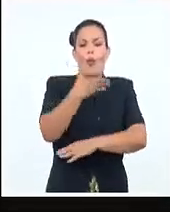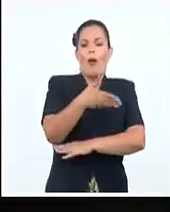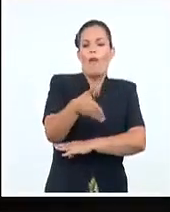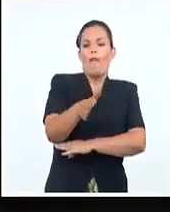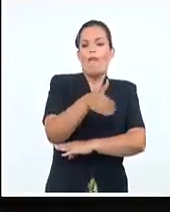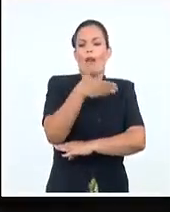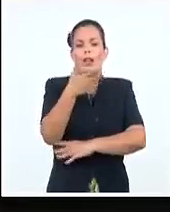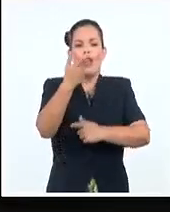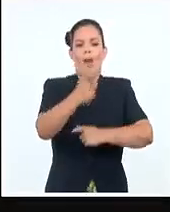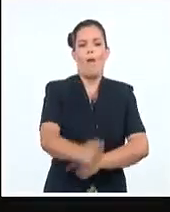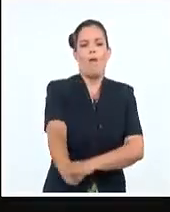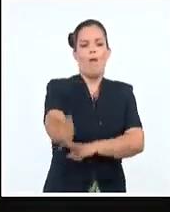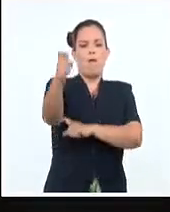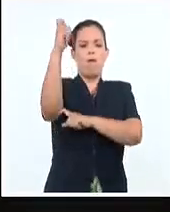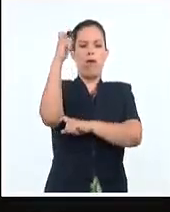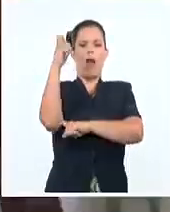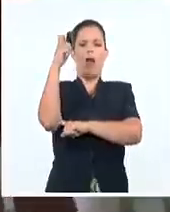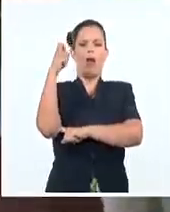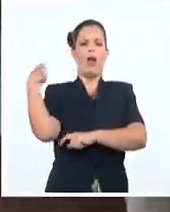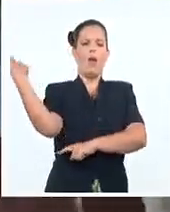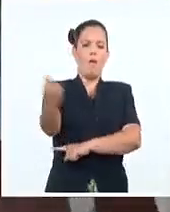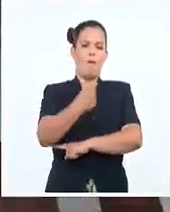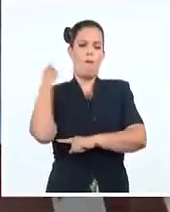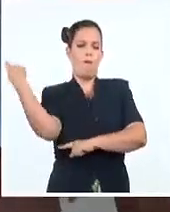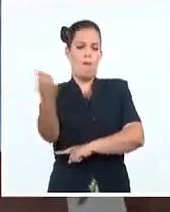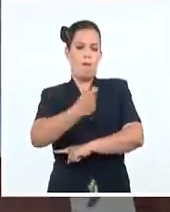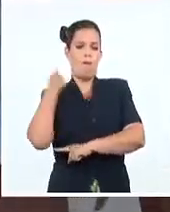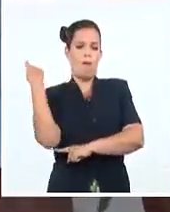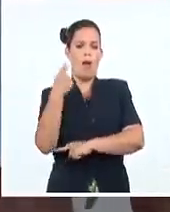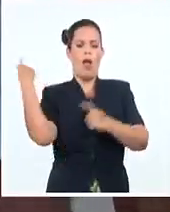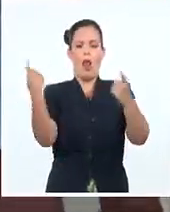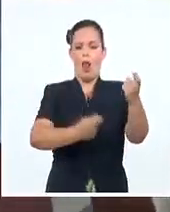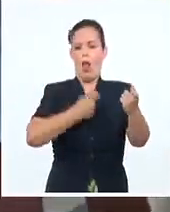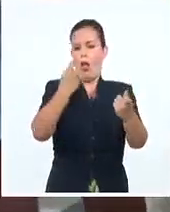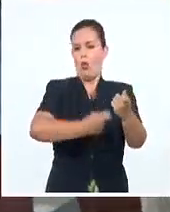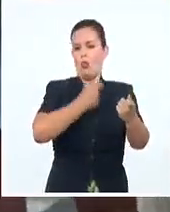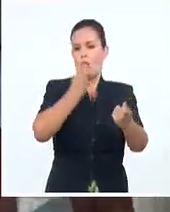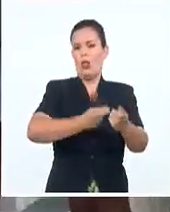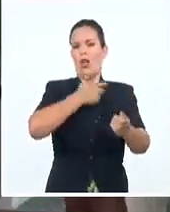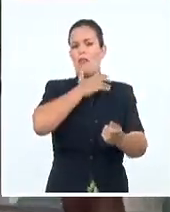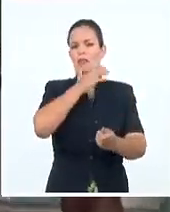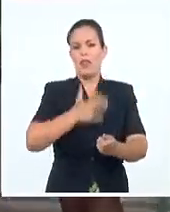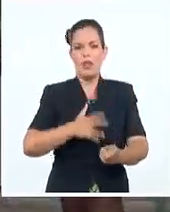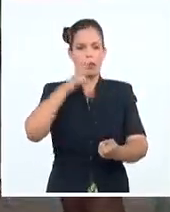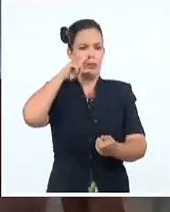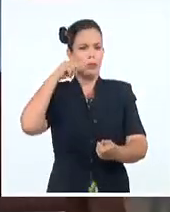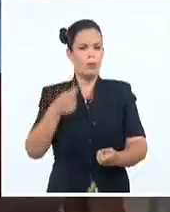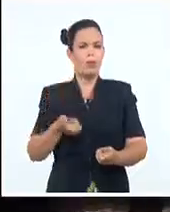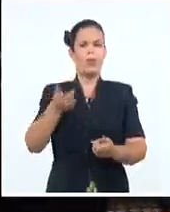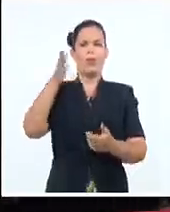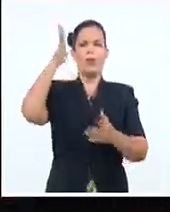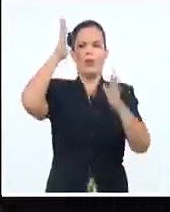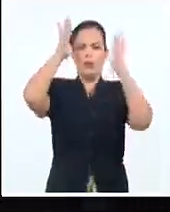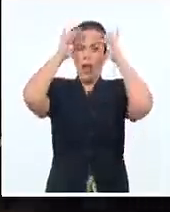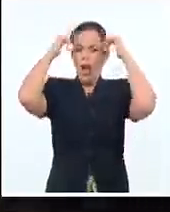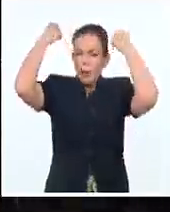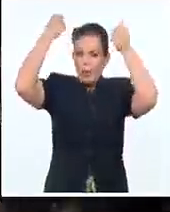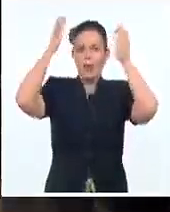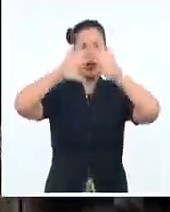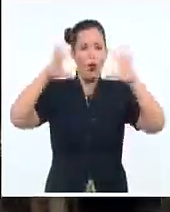que llegó Massimo Gómez, esa bandera que llegó Miguel a la sierra. Todos nos sentimos muy curiosos, muy curiosos, muy curiosos.